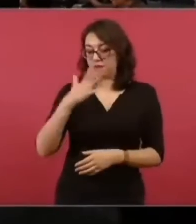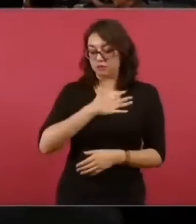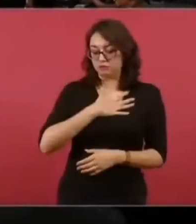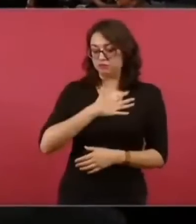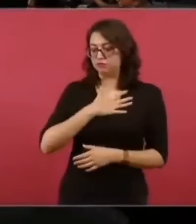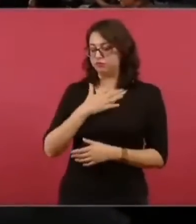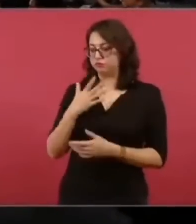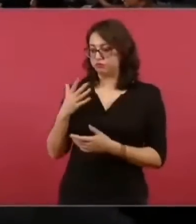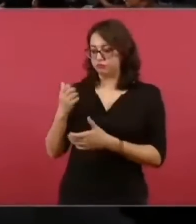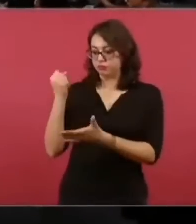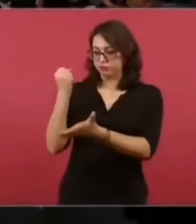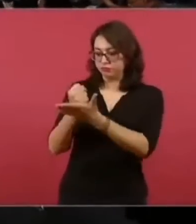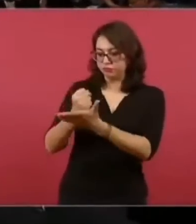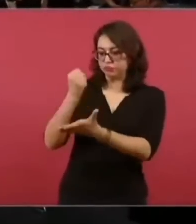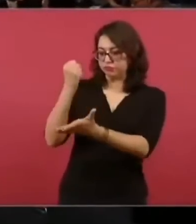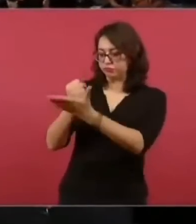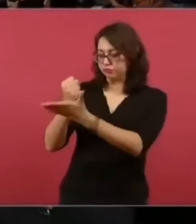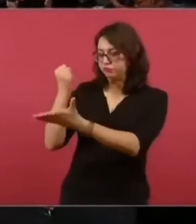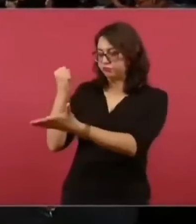los conservadores.